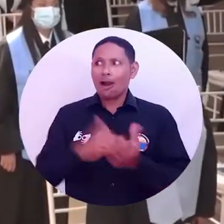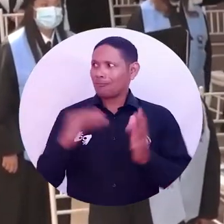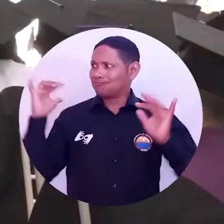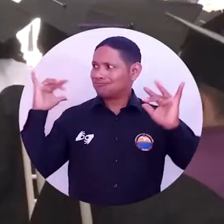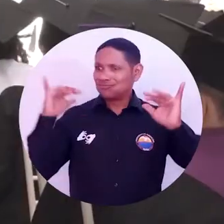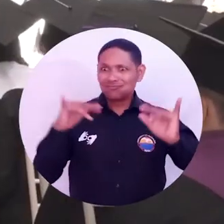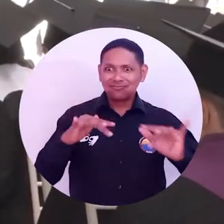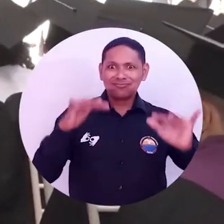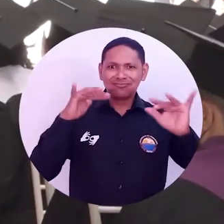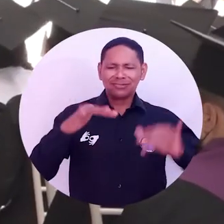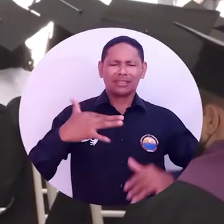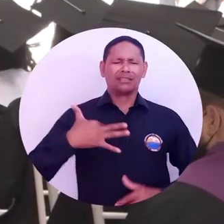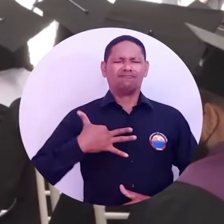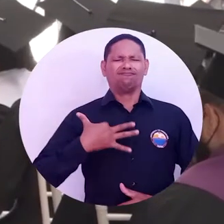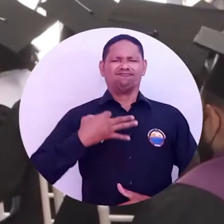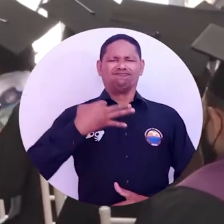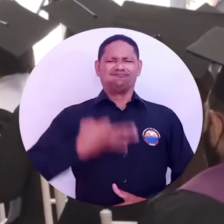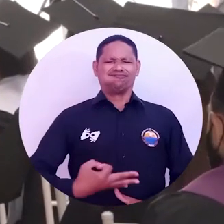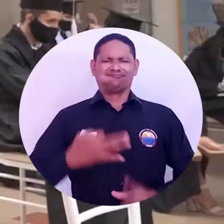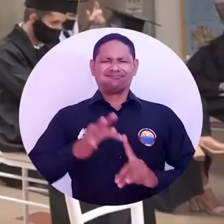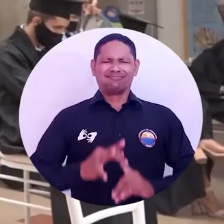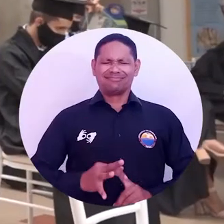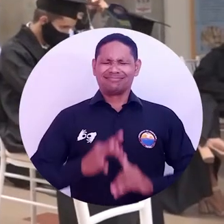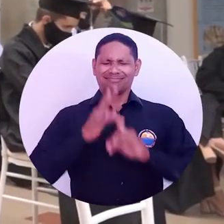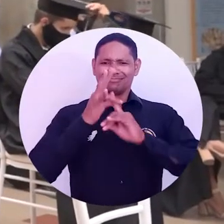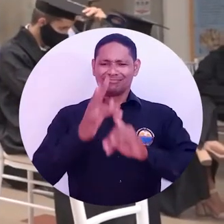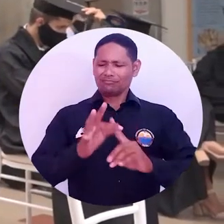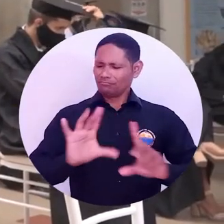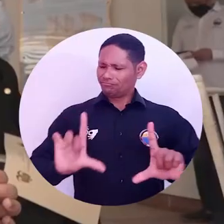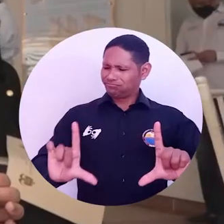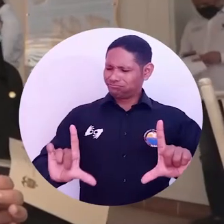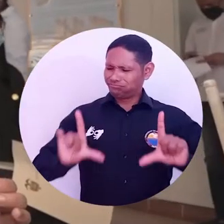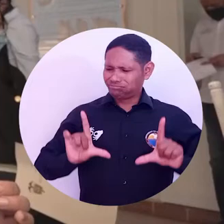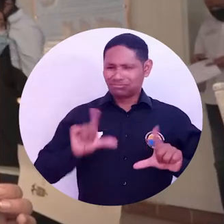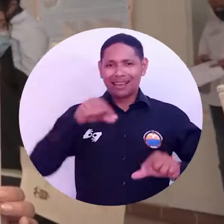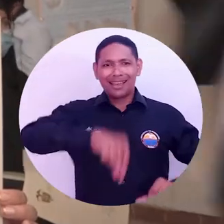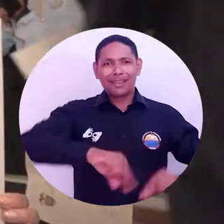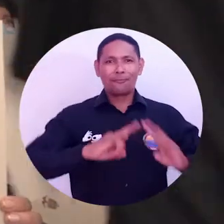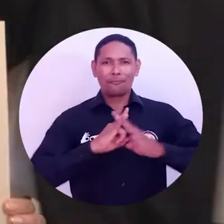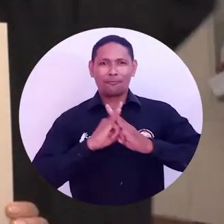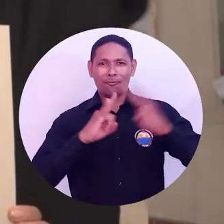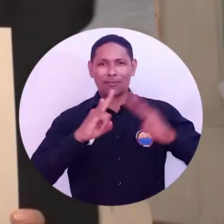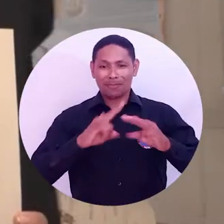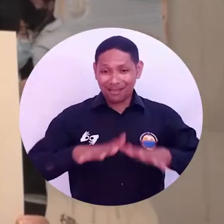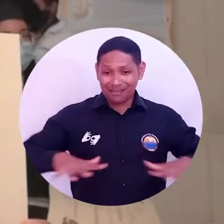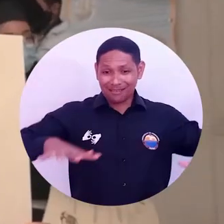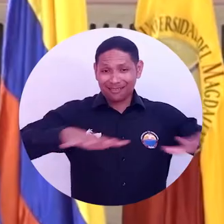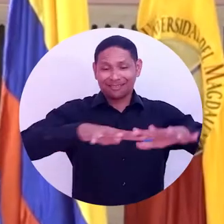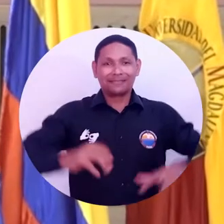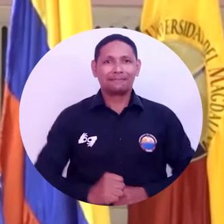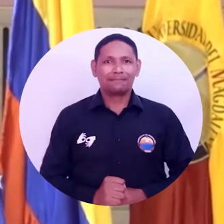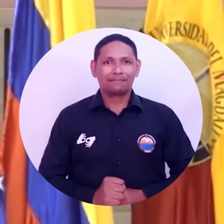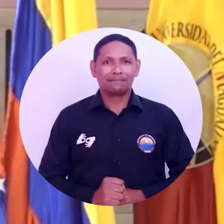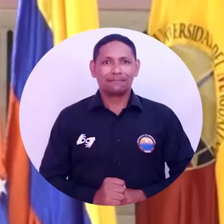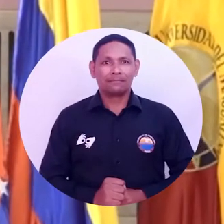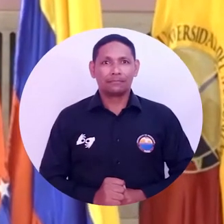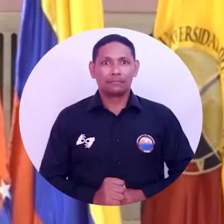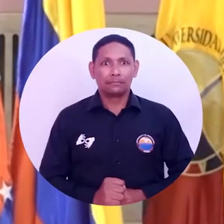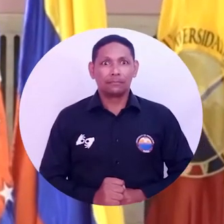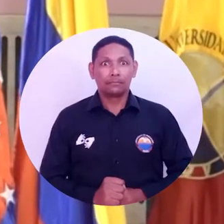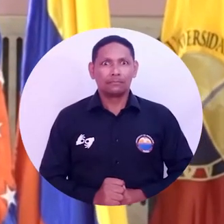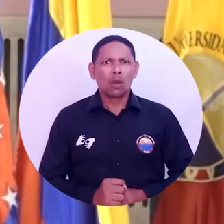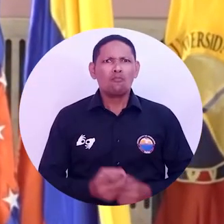regreso oficial de las solemnes ceremonias de graduación masivas al Campus Principal de la Universidad del Magdalena. Para hacer posible